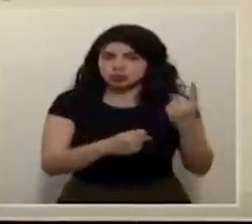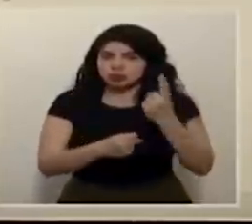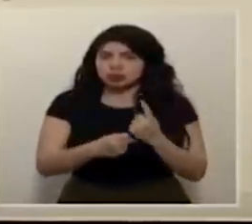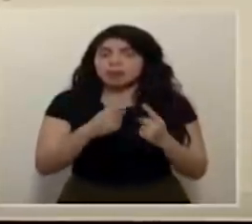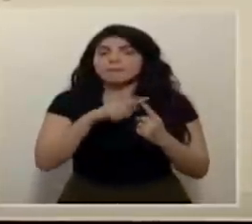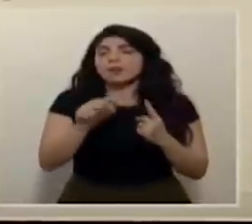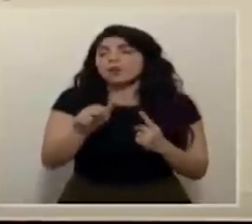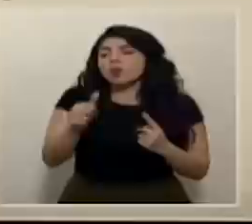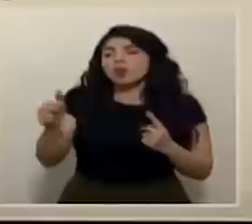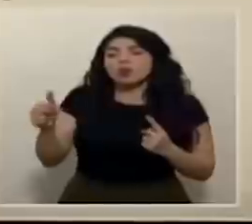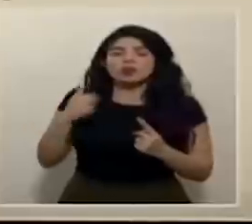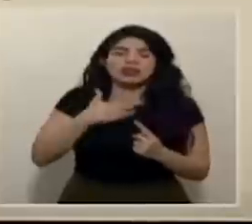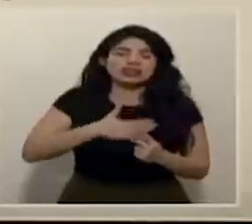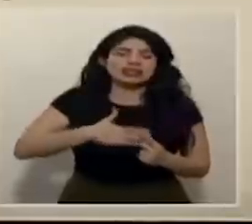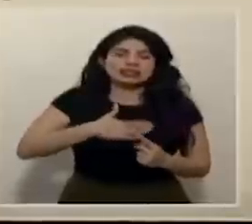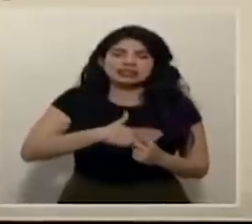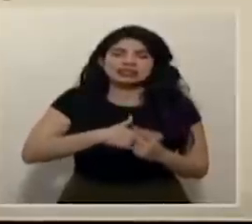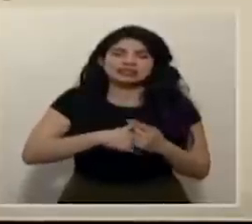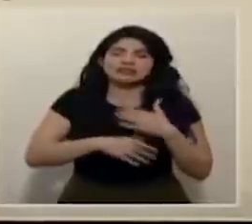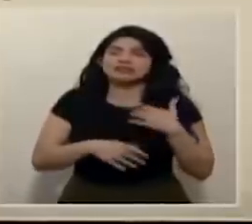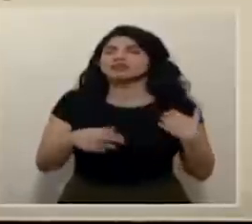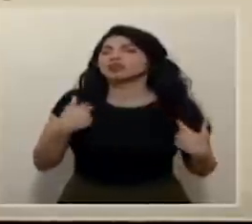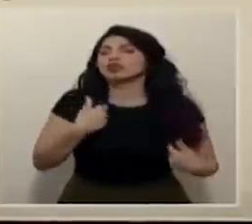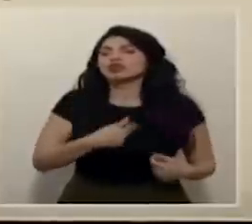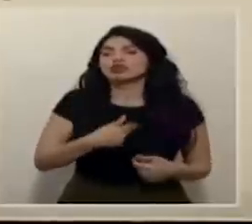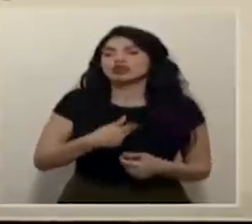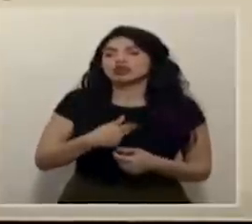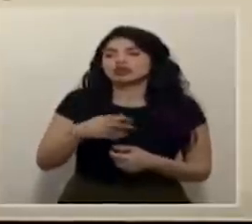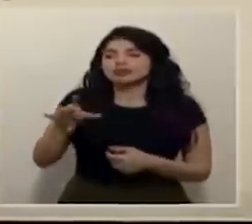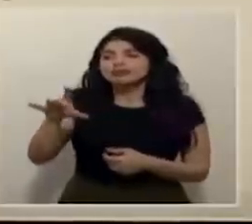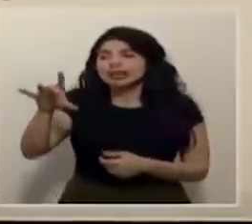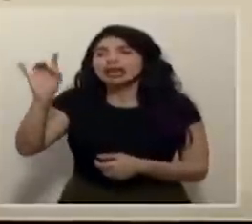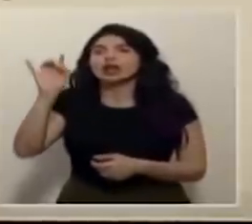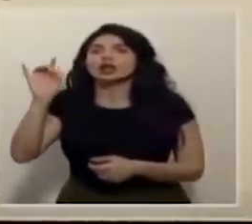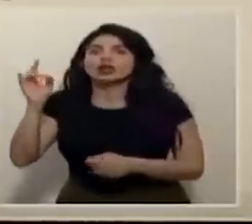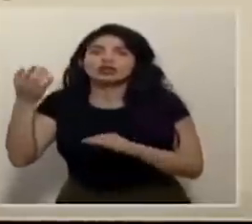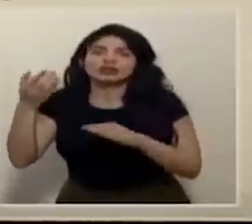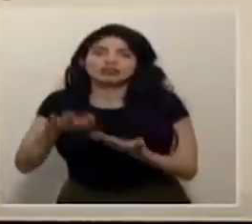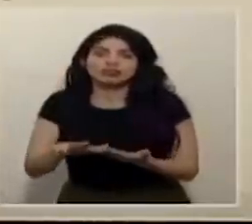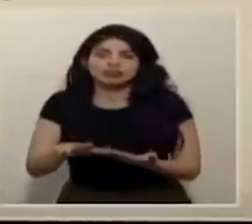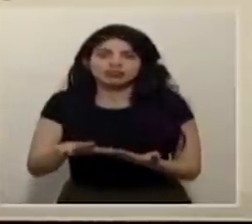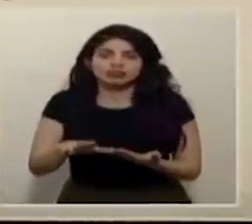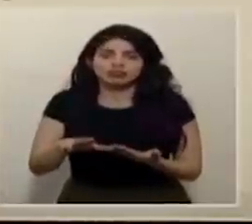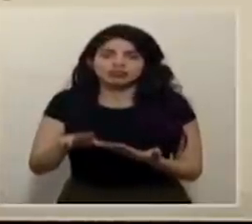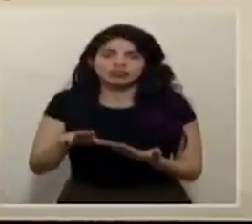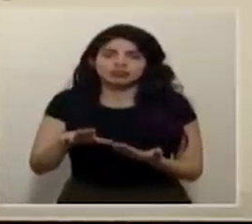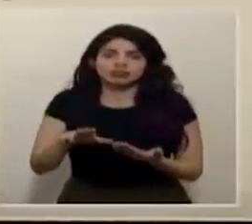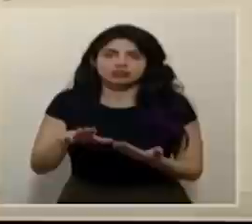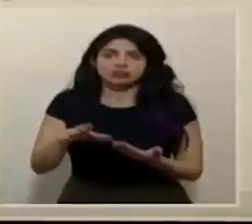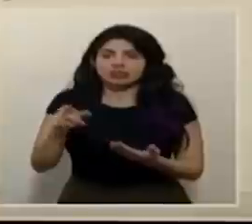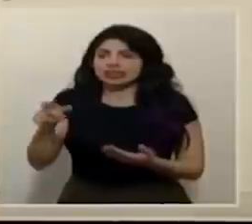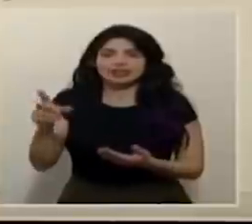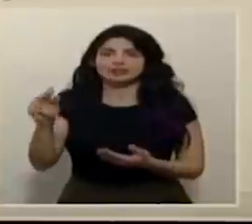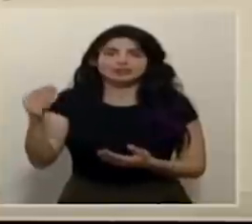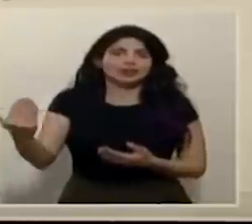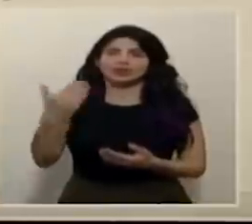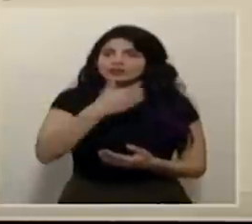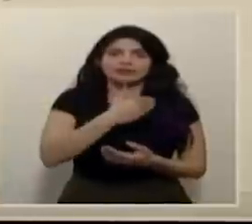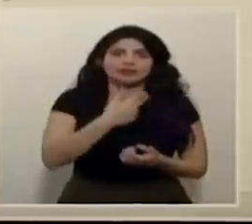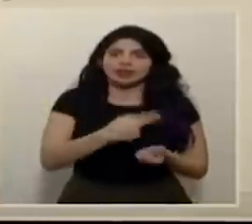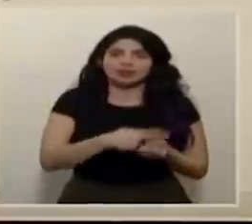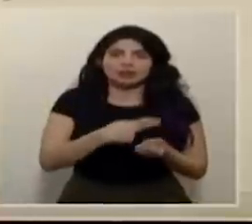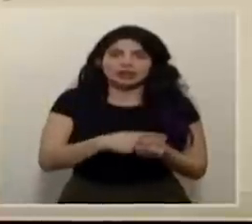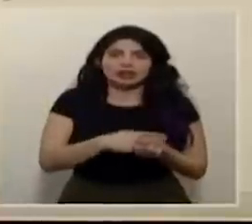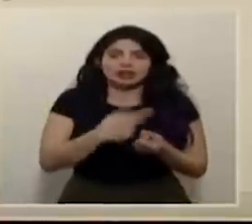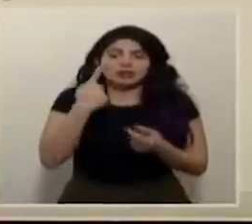han habido otros que lamentablemente sí los hemos encontrado pues fallecidos no logran llegar a los servicios de